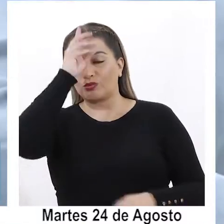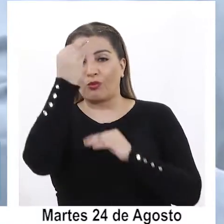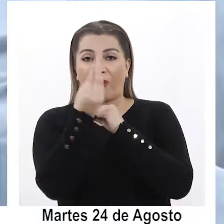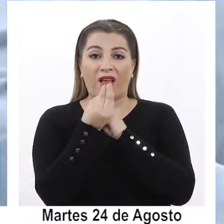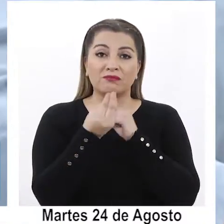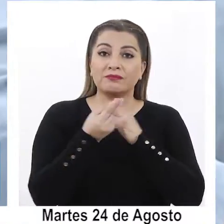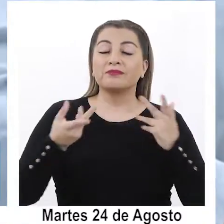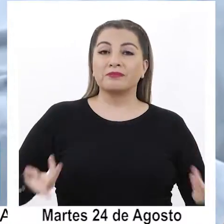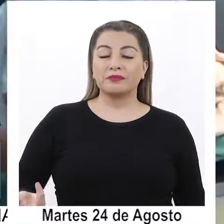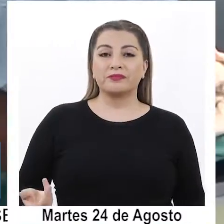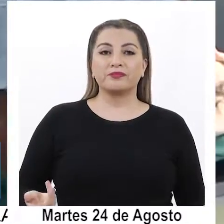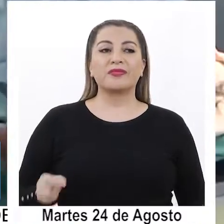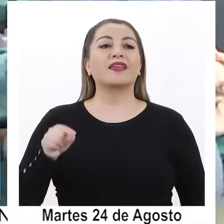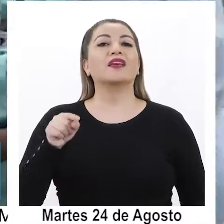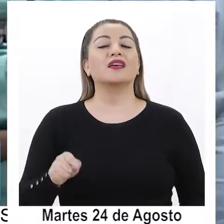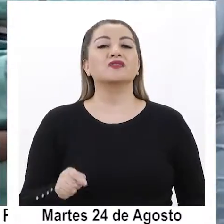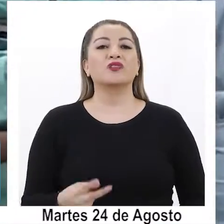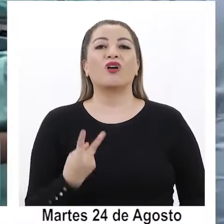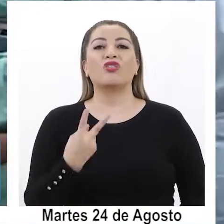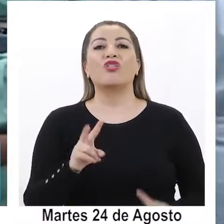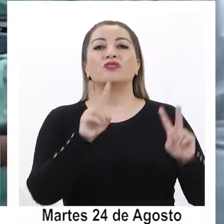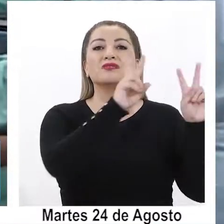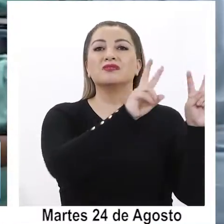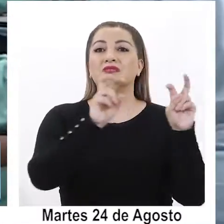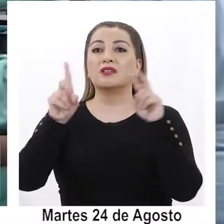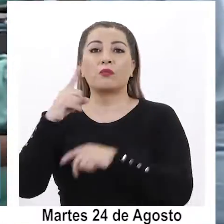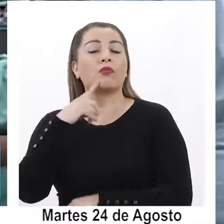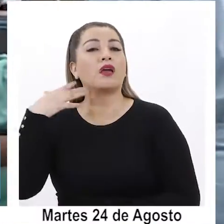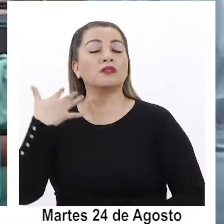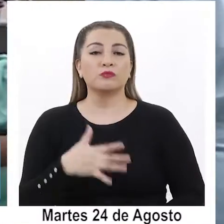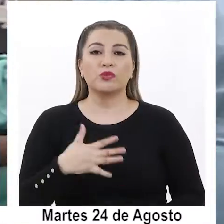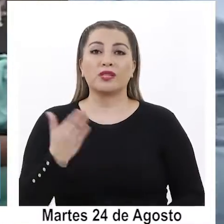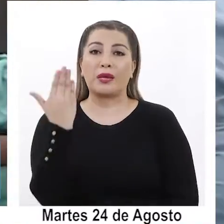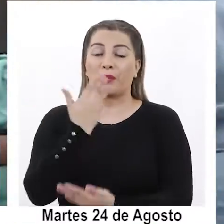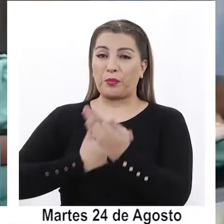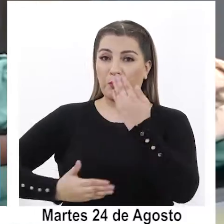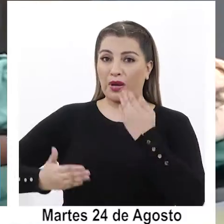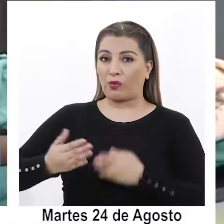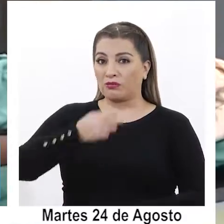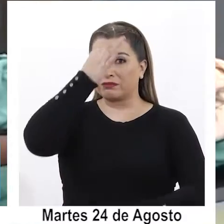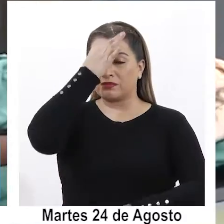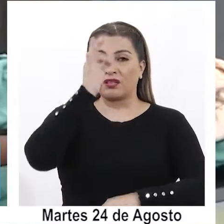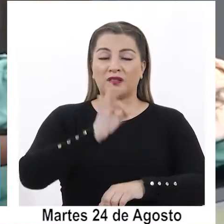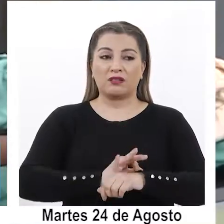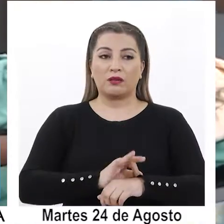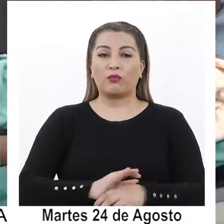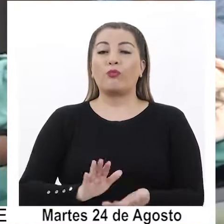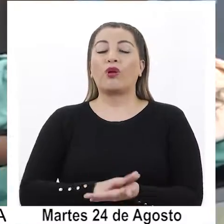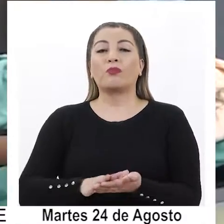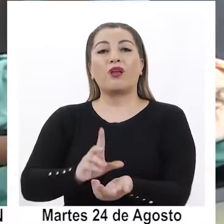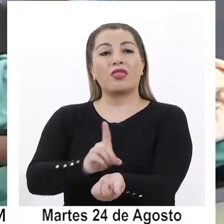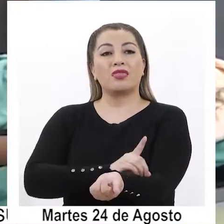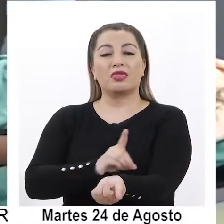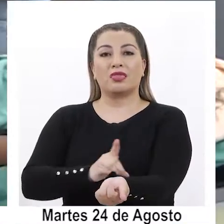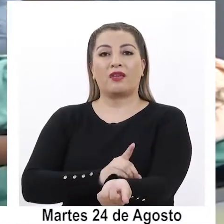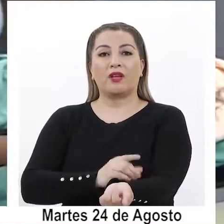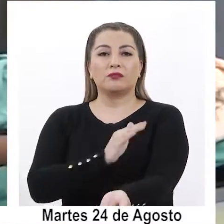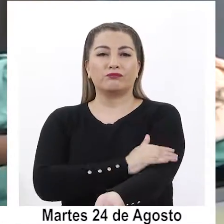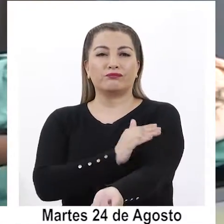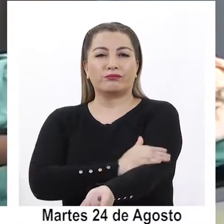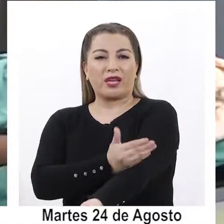alimenticios. Estos dos puntos son claves para prevenir enfermedades como la diabetes y la